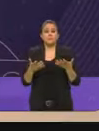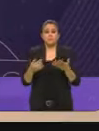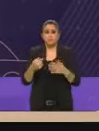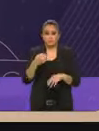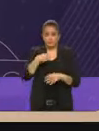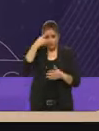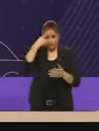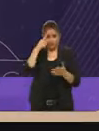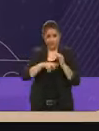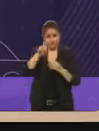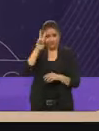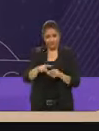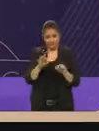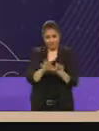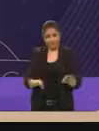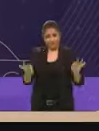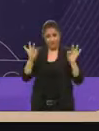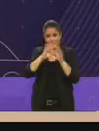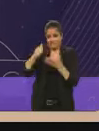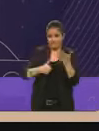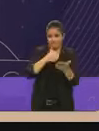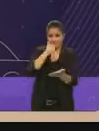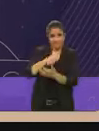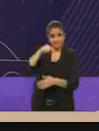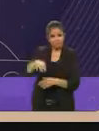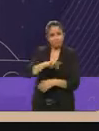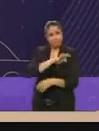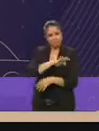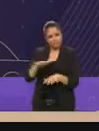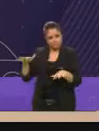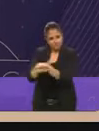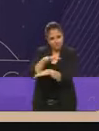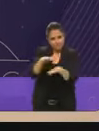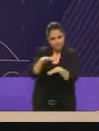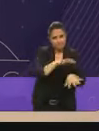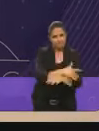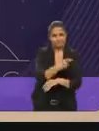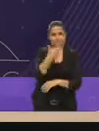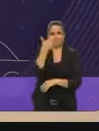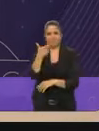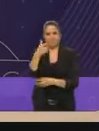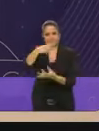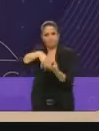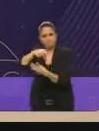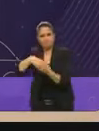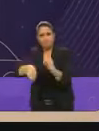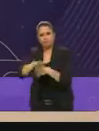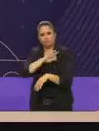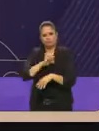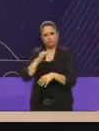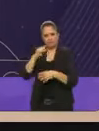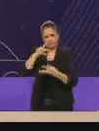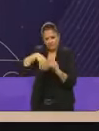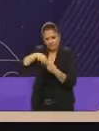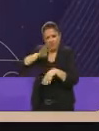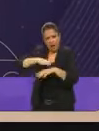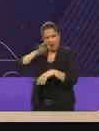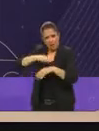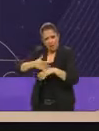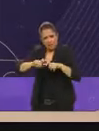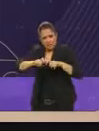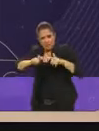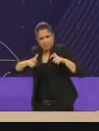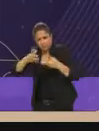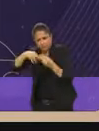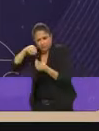que en esta ciudad podamos transformar la economía podamos expandirla podamos generar generar ejes